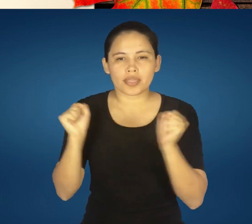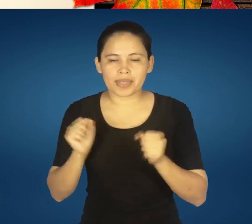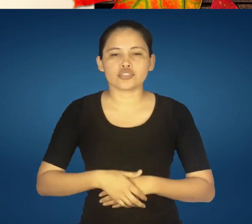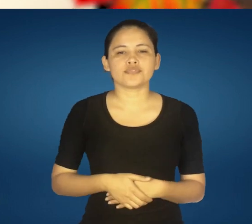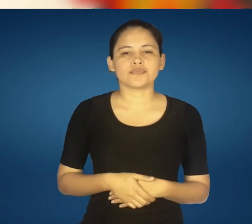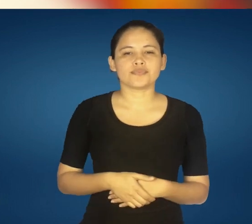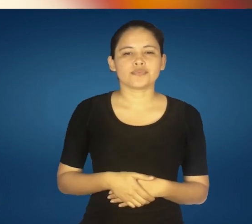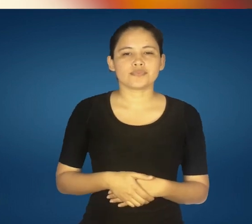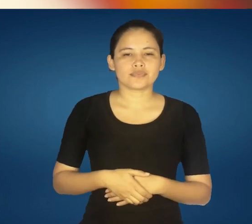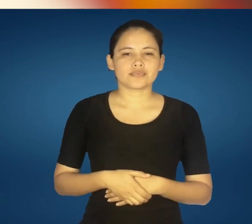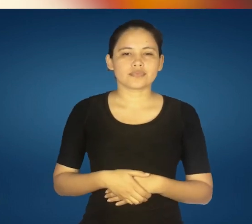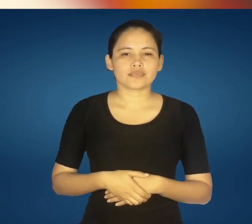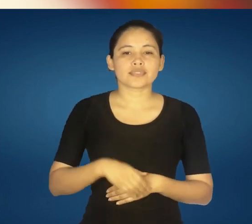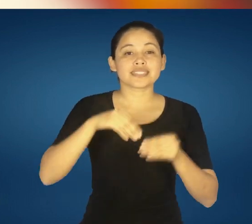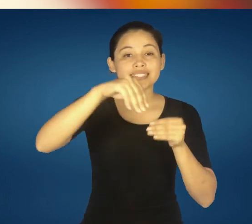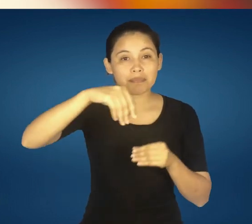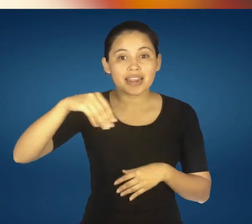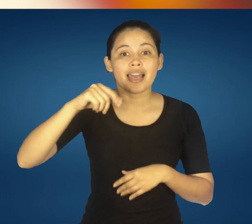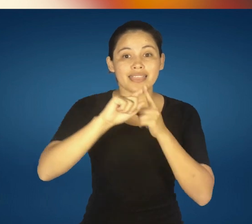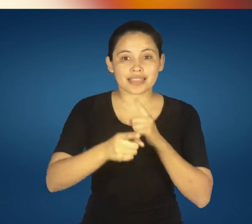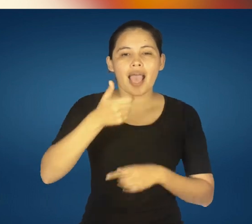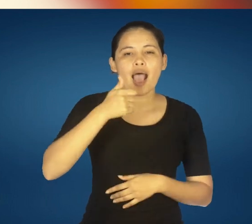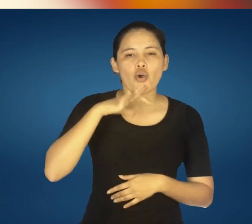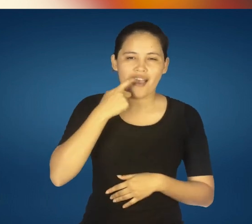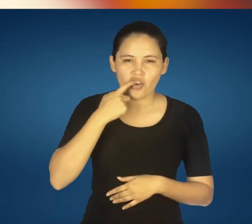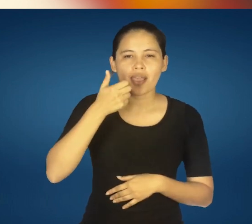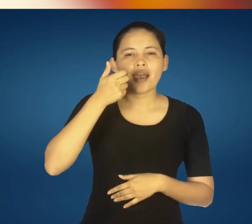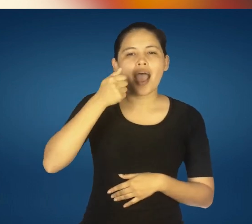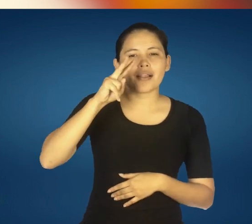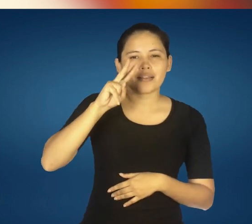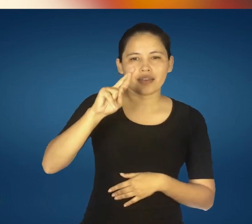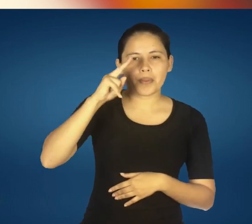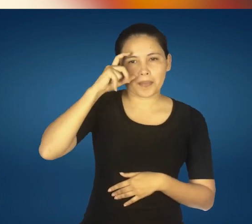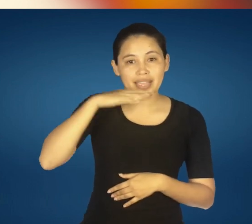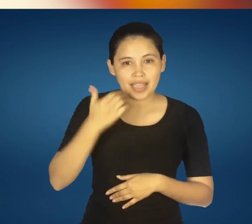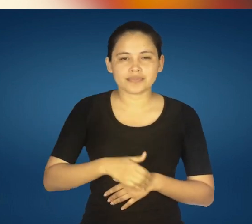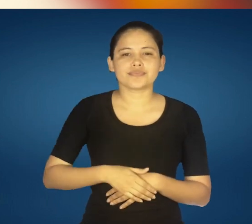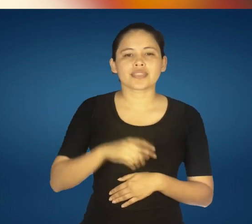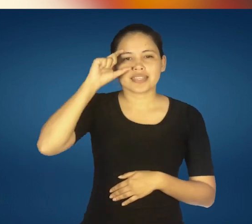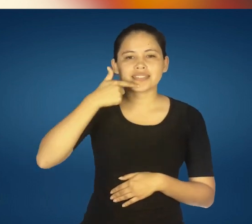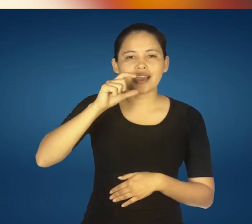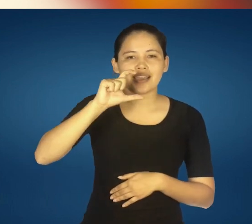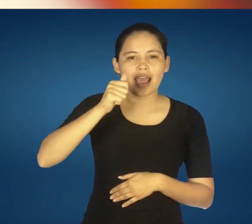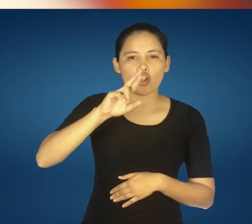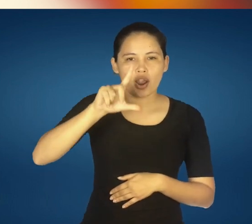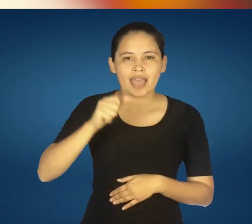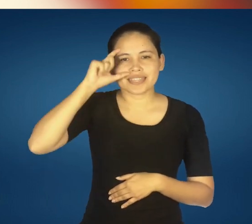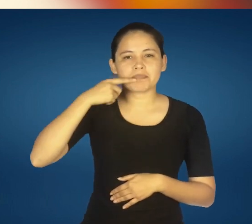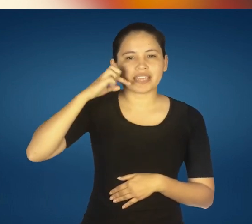otoño-invierno. En siembra directa, ajo, arveja, escarola,